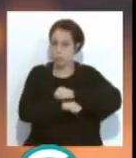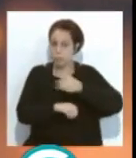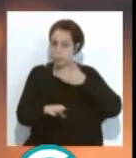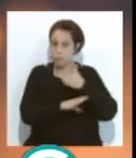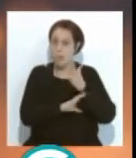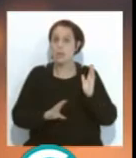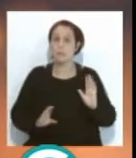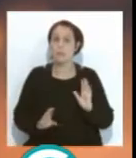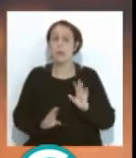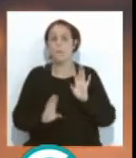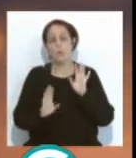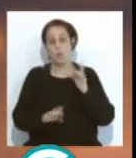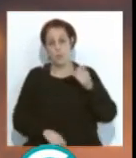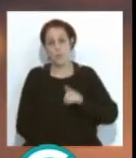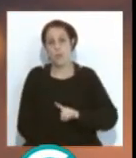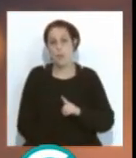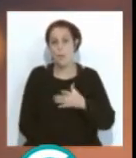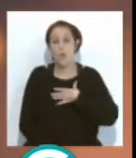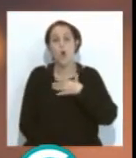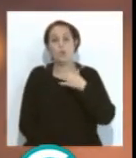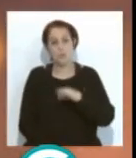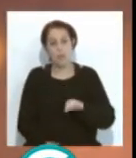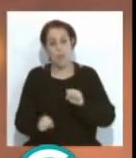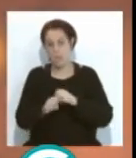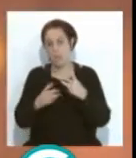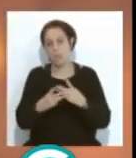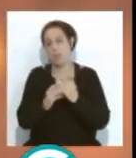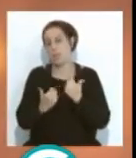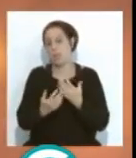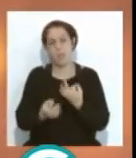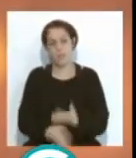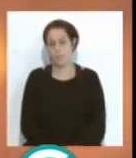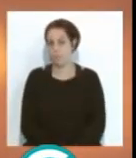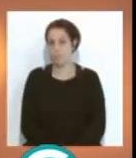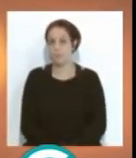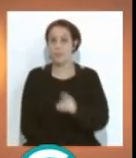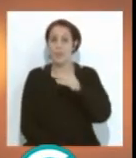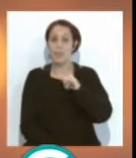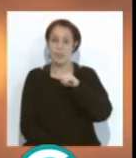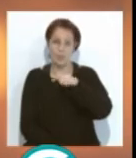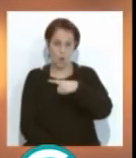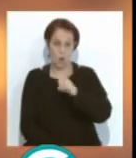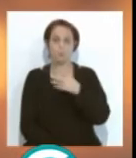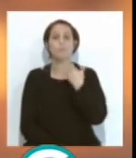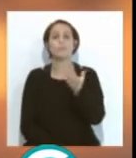también dar la posibilidad de internet. Diego, ahora contigo y ahora terminamos con Fanny.